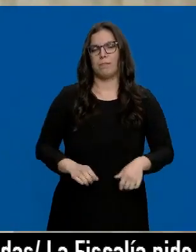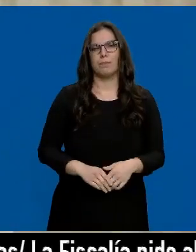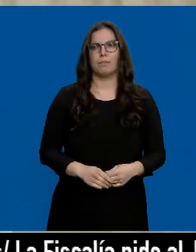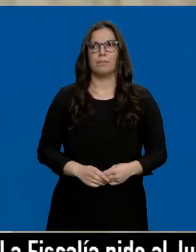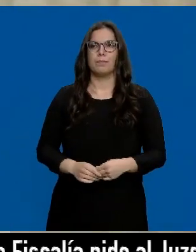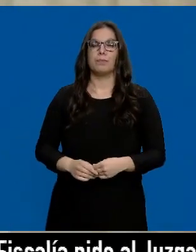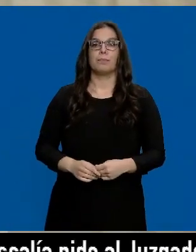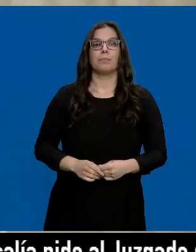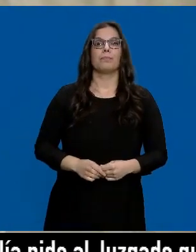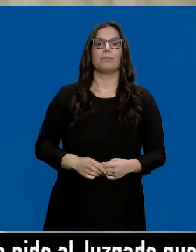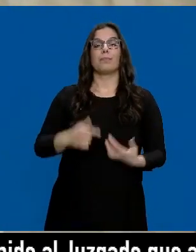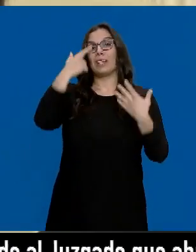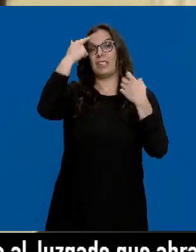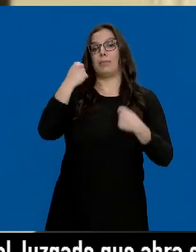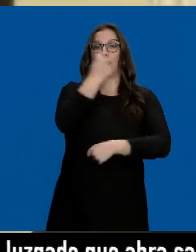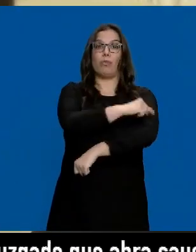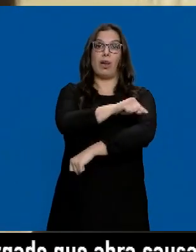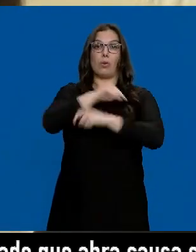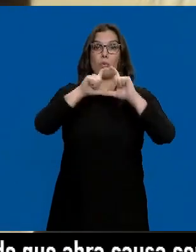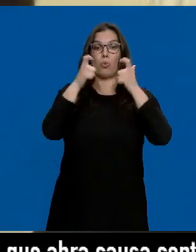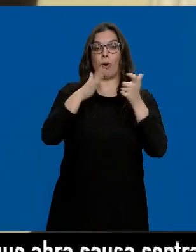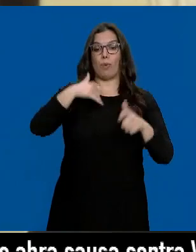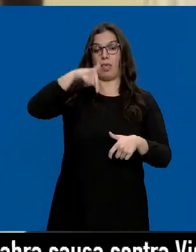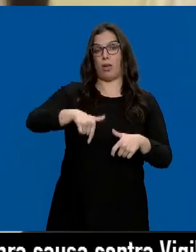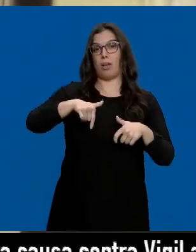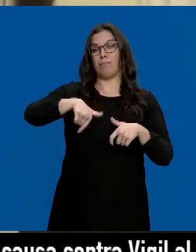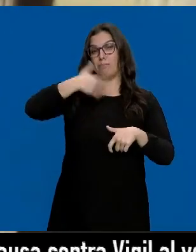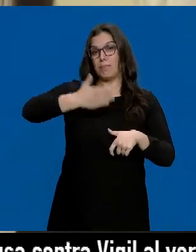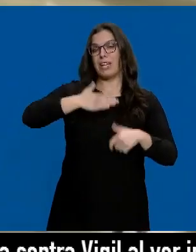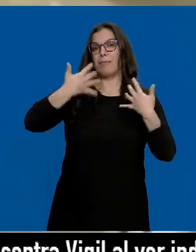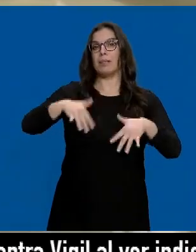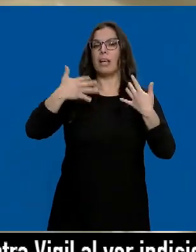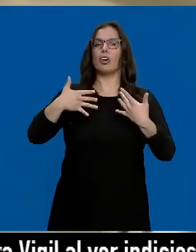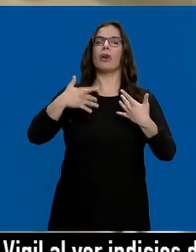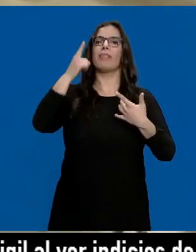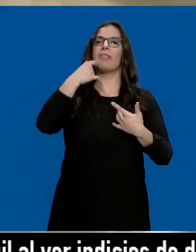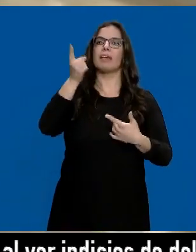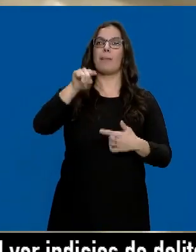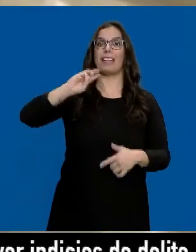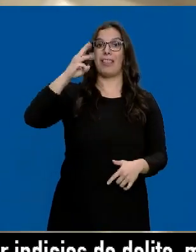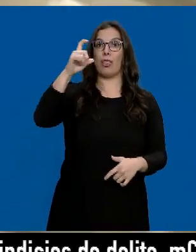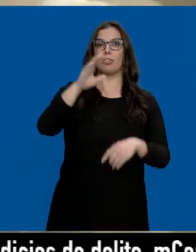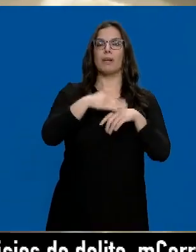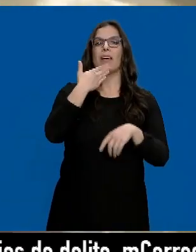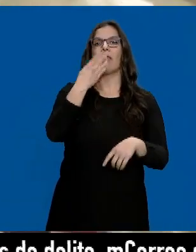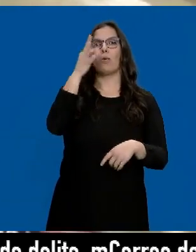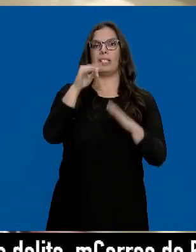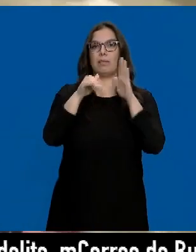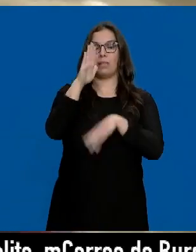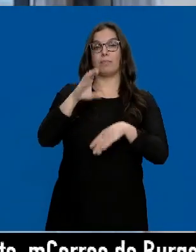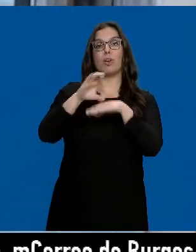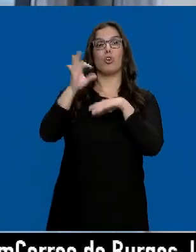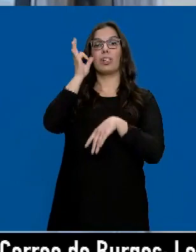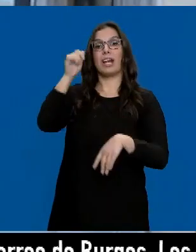La ponencia de vacunas podría recomendar este miércoles extender la dosis de refuerzo a los mayores de 40 años. La consejera de Sanidad lo